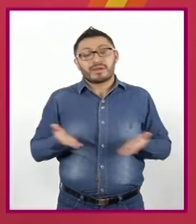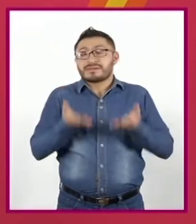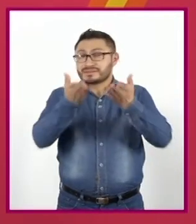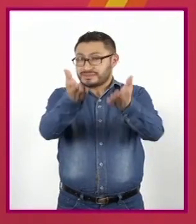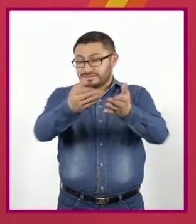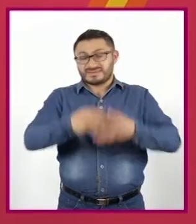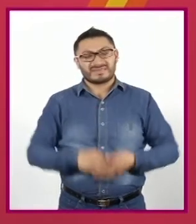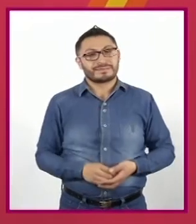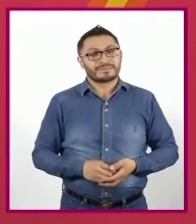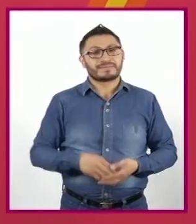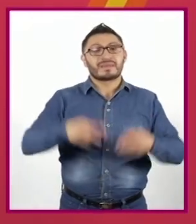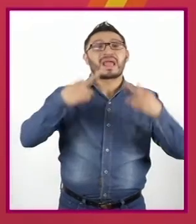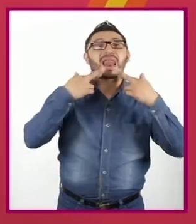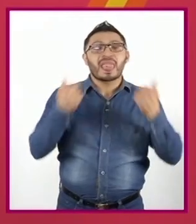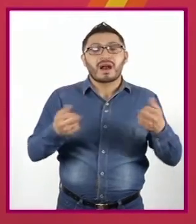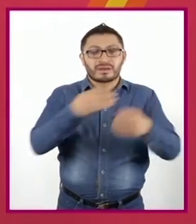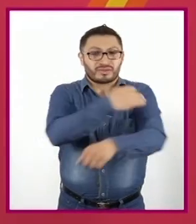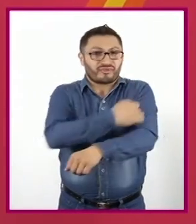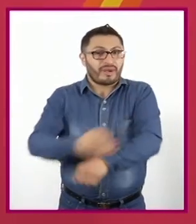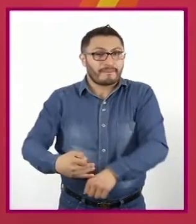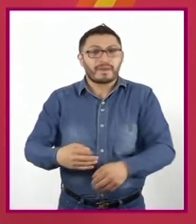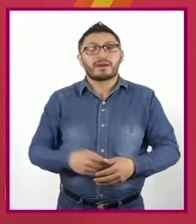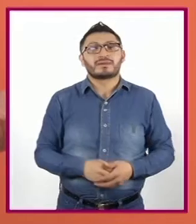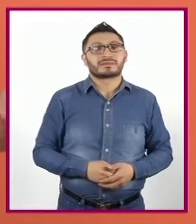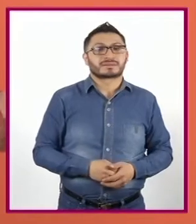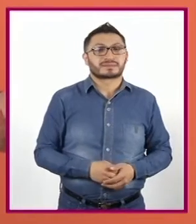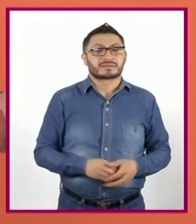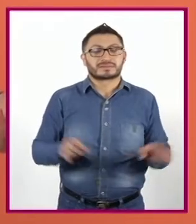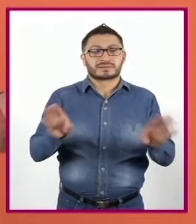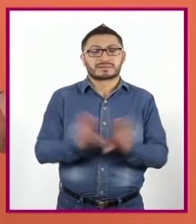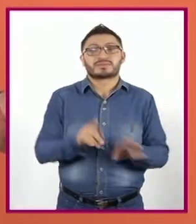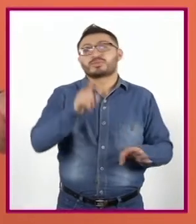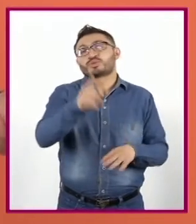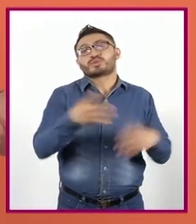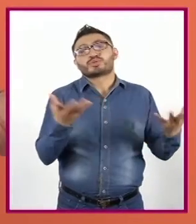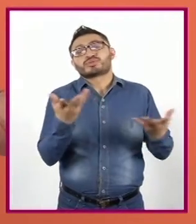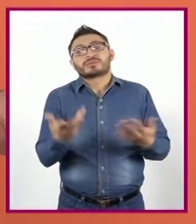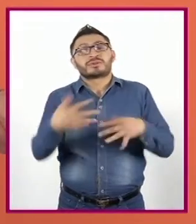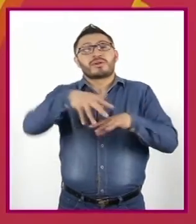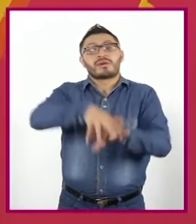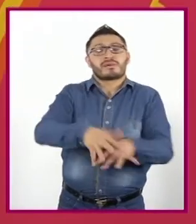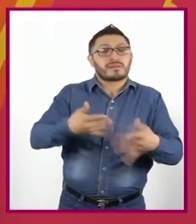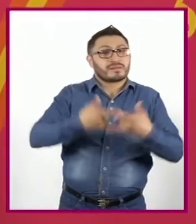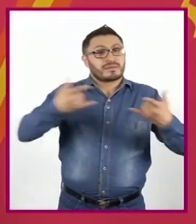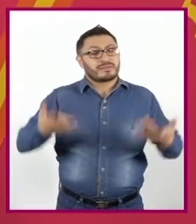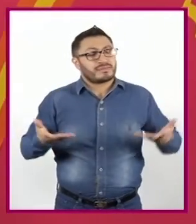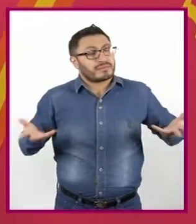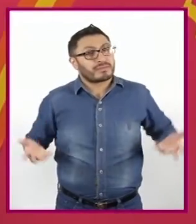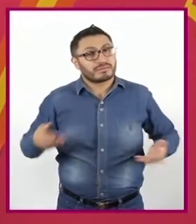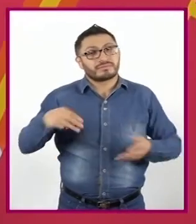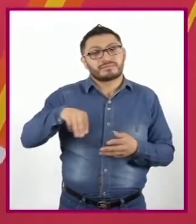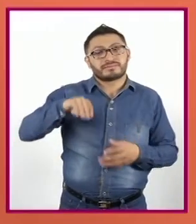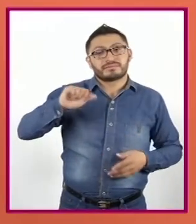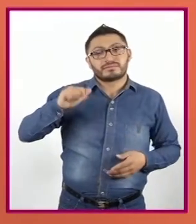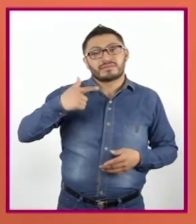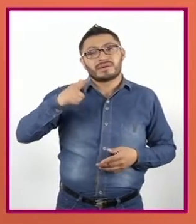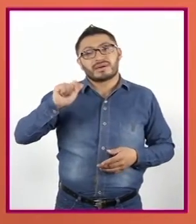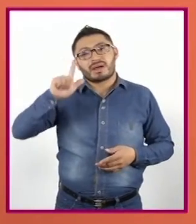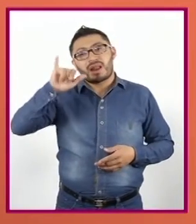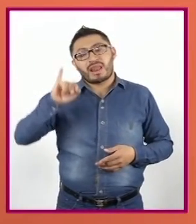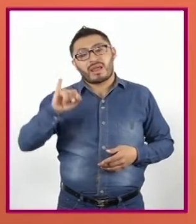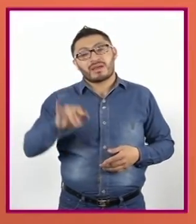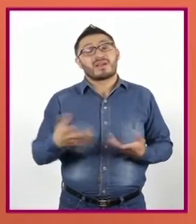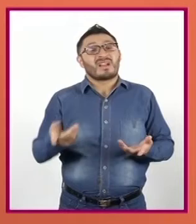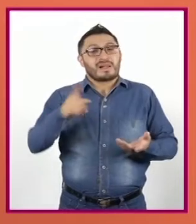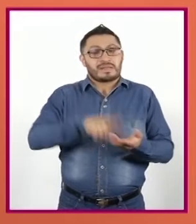El ranchito De mi familia ¿Cómo vas a integrar Esta historia Magali? En